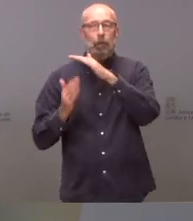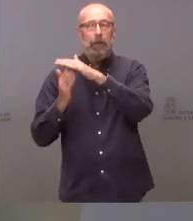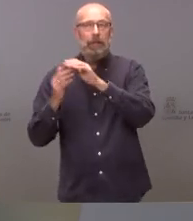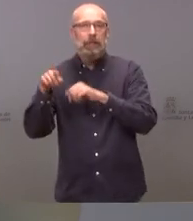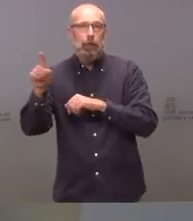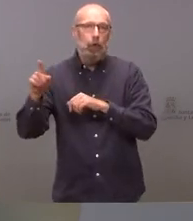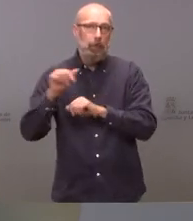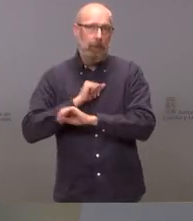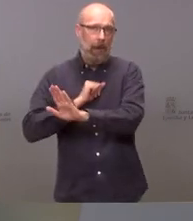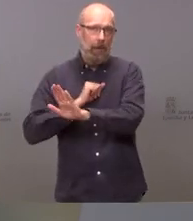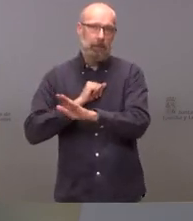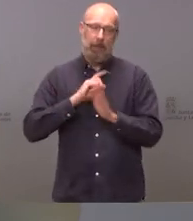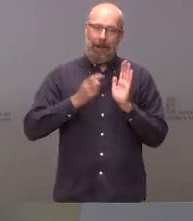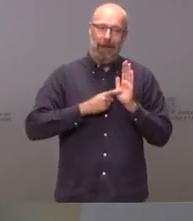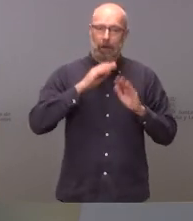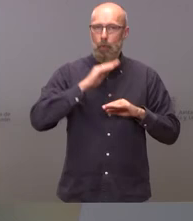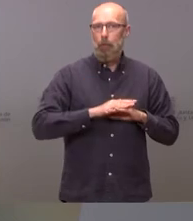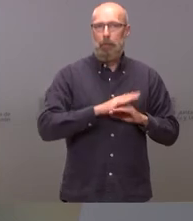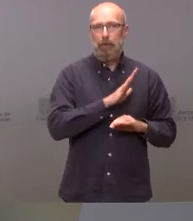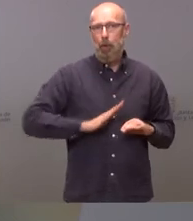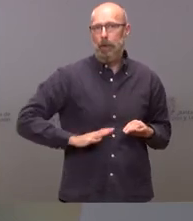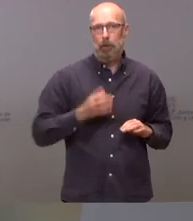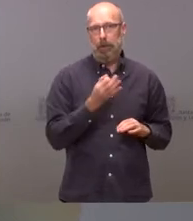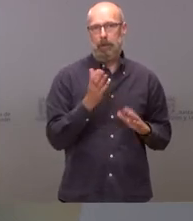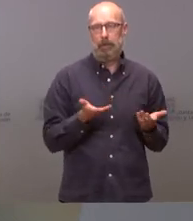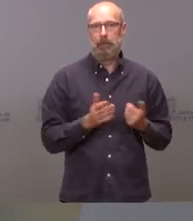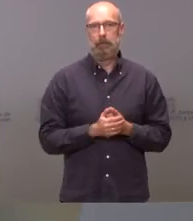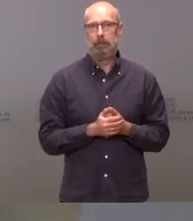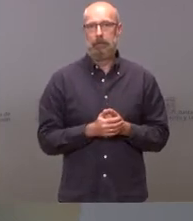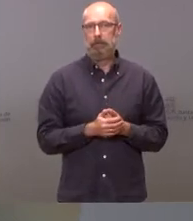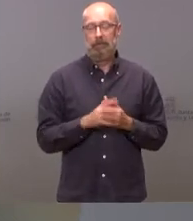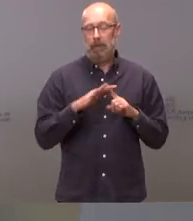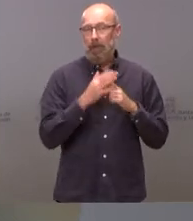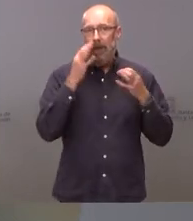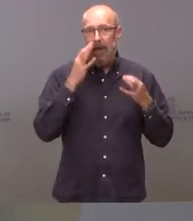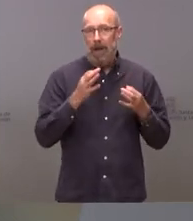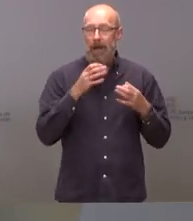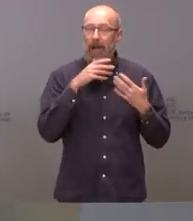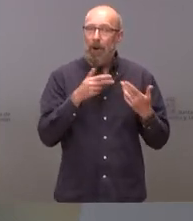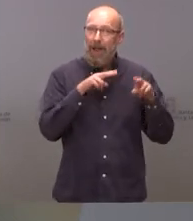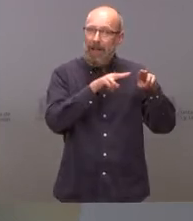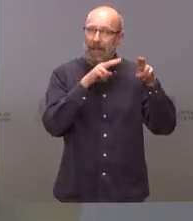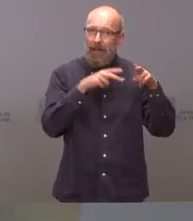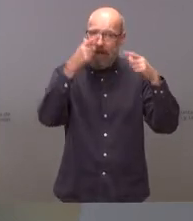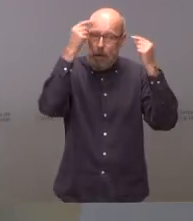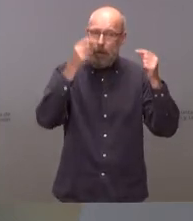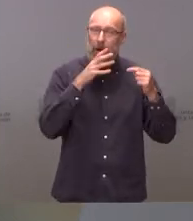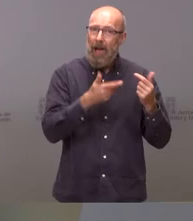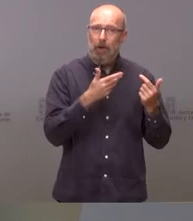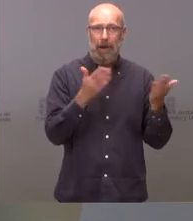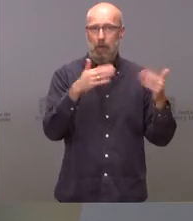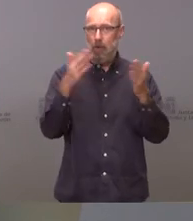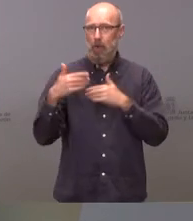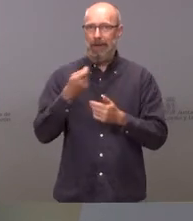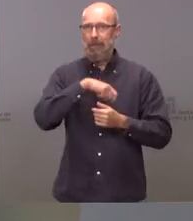suspende de forma cautelar o de forma definitiva es la realidad no hay caza del lobo en España y en